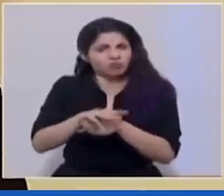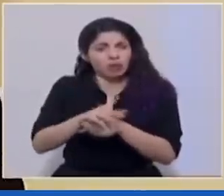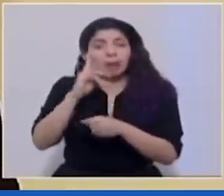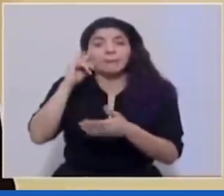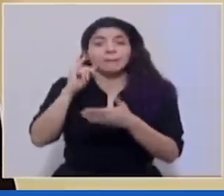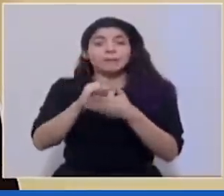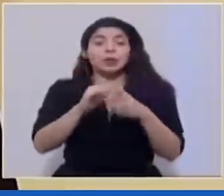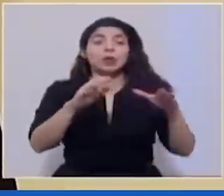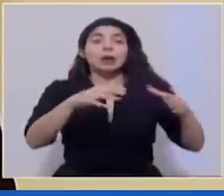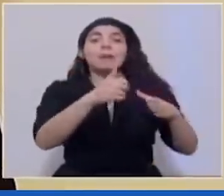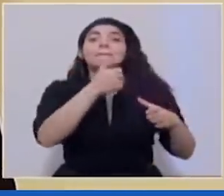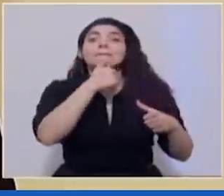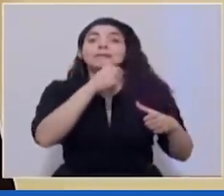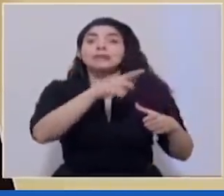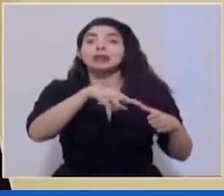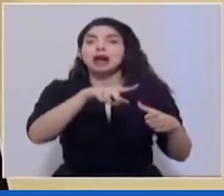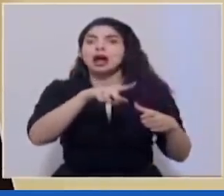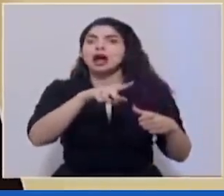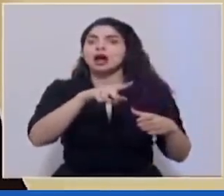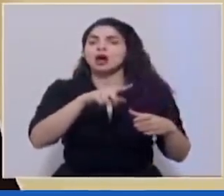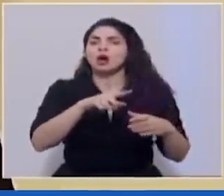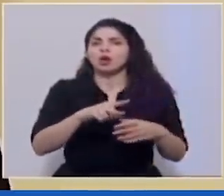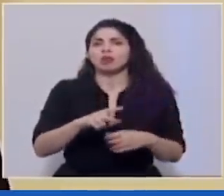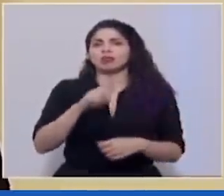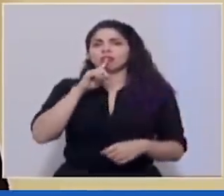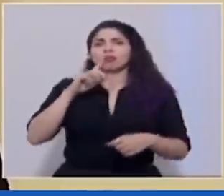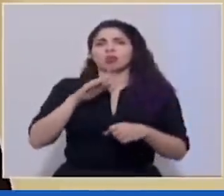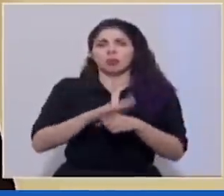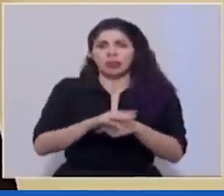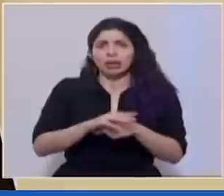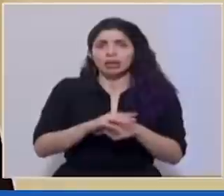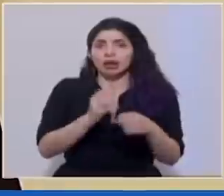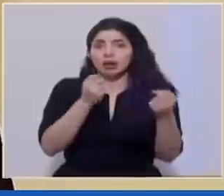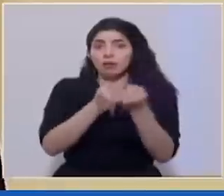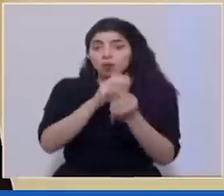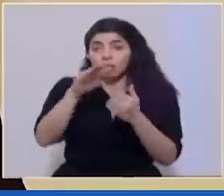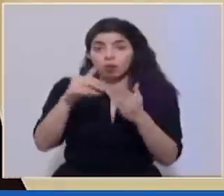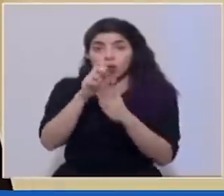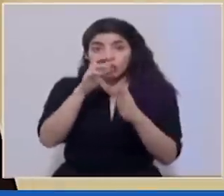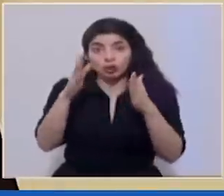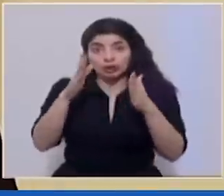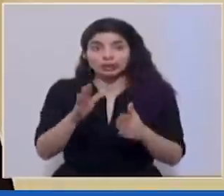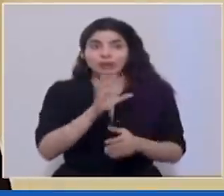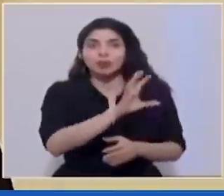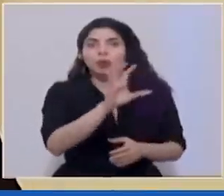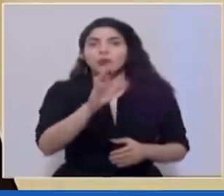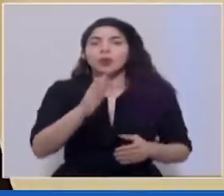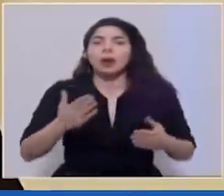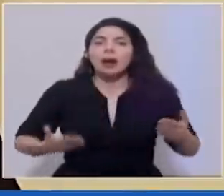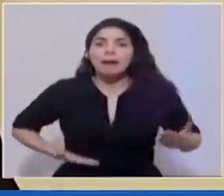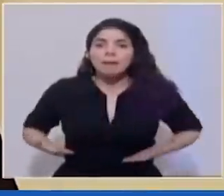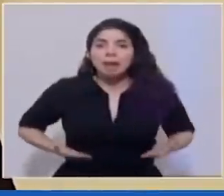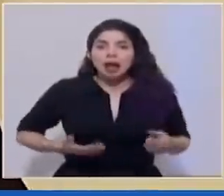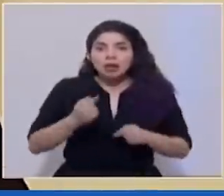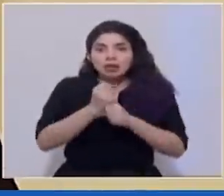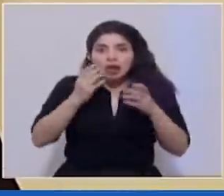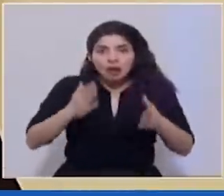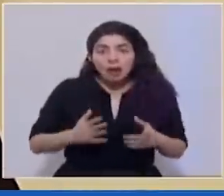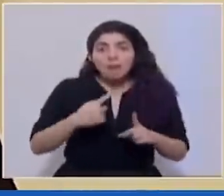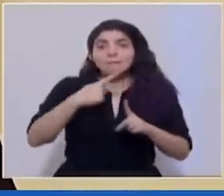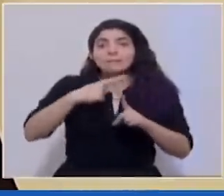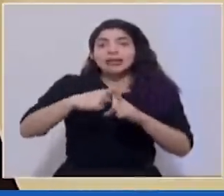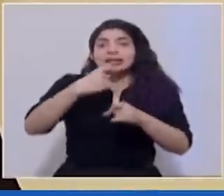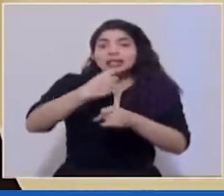privado se ha comprometido con la ciudadanía costarricense, con sus propios empleados, y para ello también las